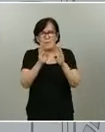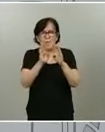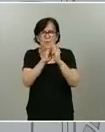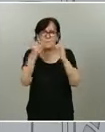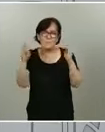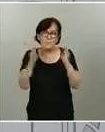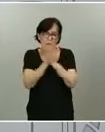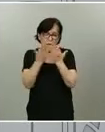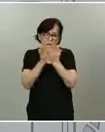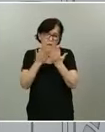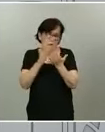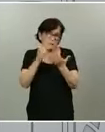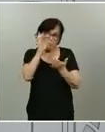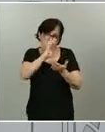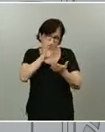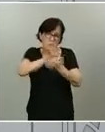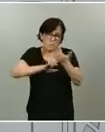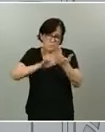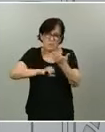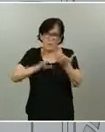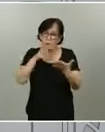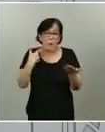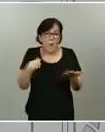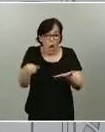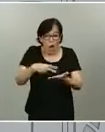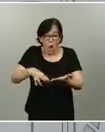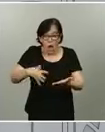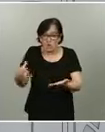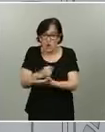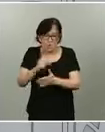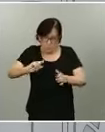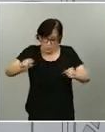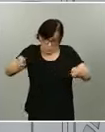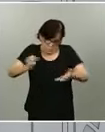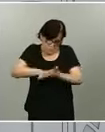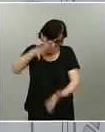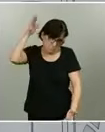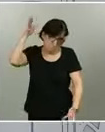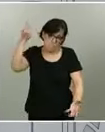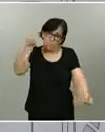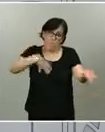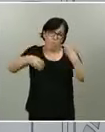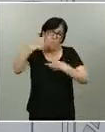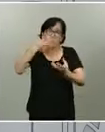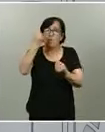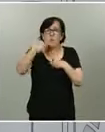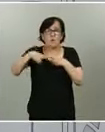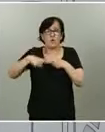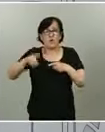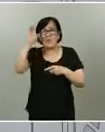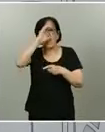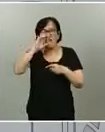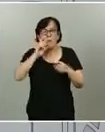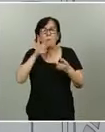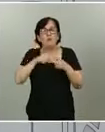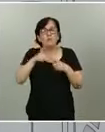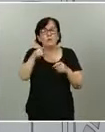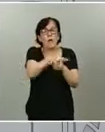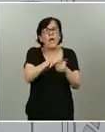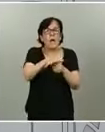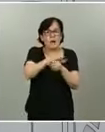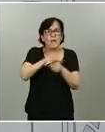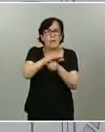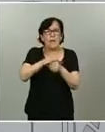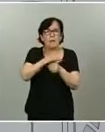Ya les he dicho antes que hay una producción masiva a nivel global. Pero sí que es cierto que es una de las áreas de